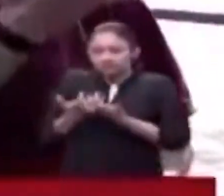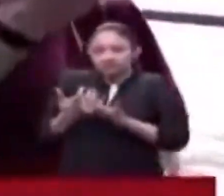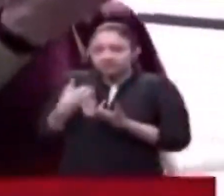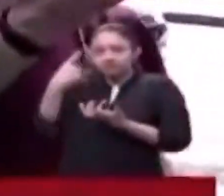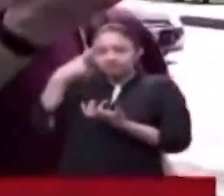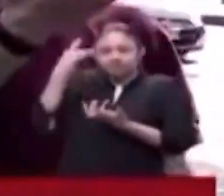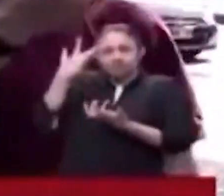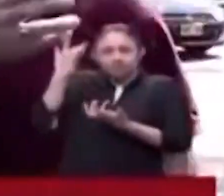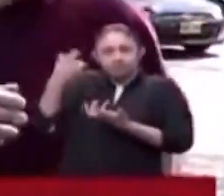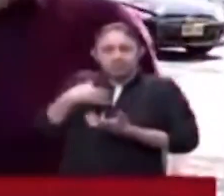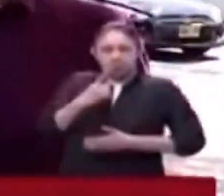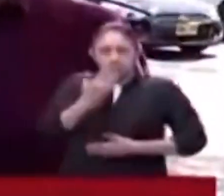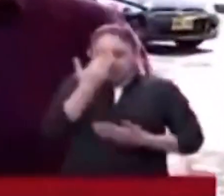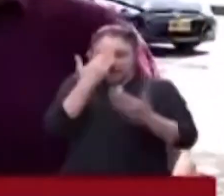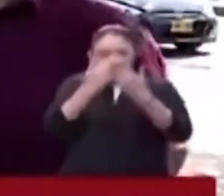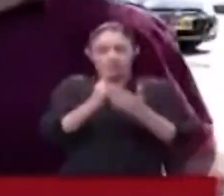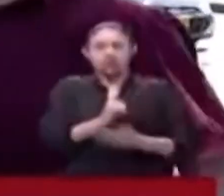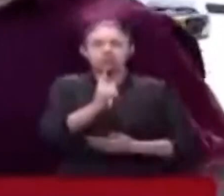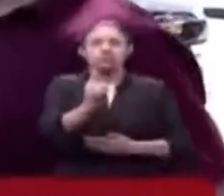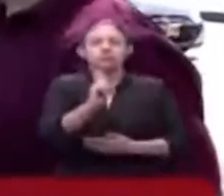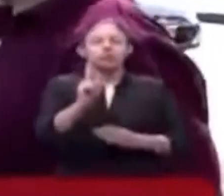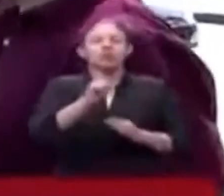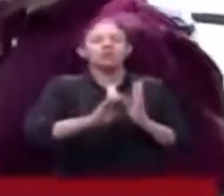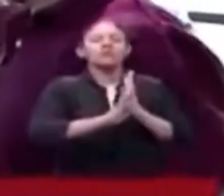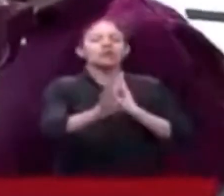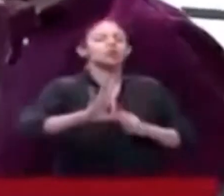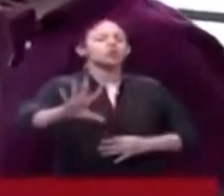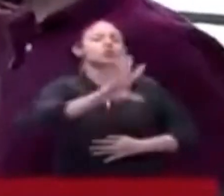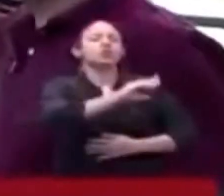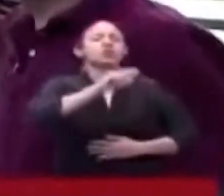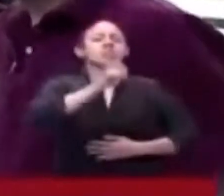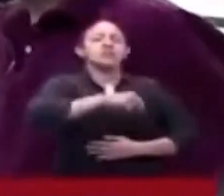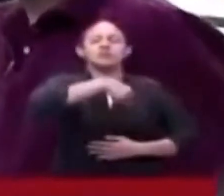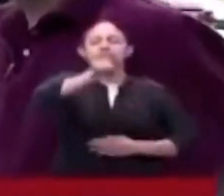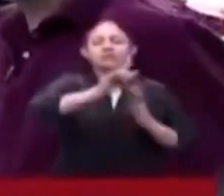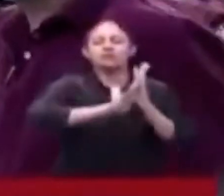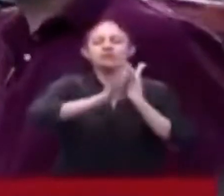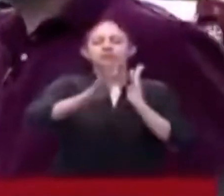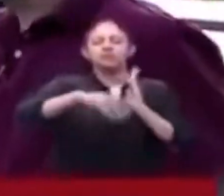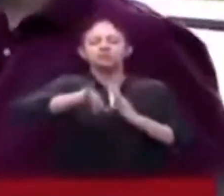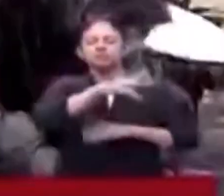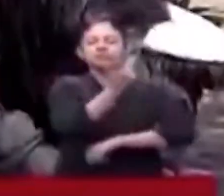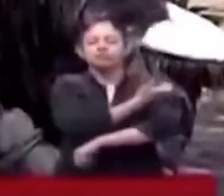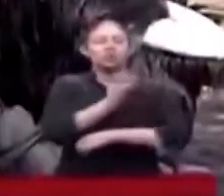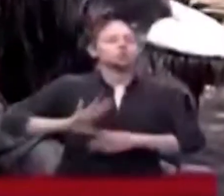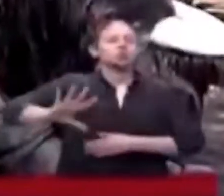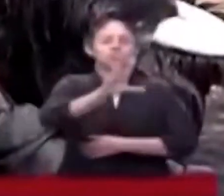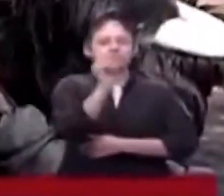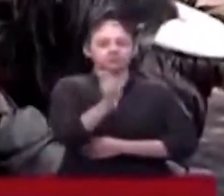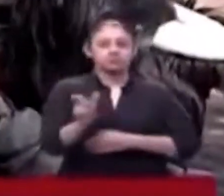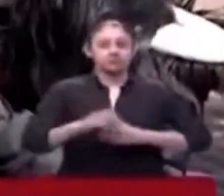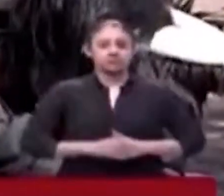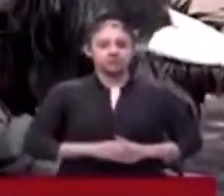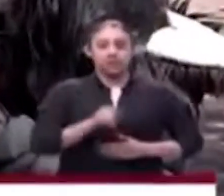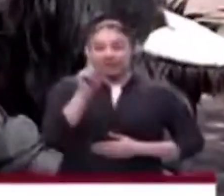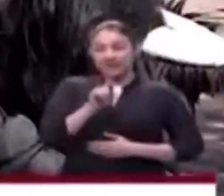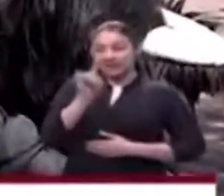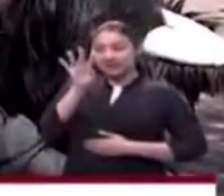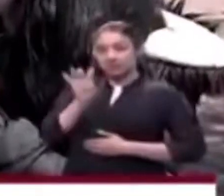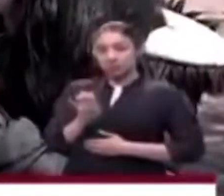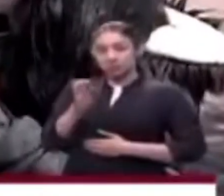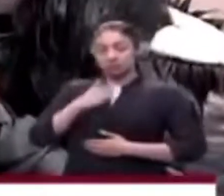uno va ahí adelante y no, que haga la cola que todo el mundo, que la vacuna de Moderna está abierta para todo el mundo. El 19 tenía la